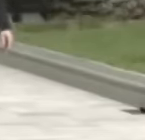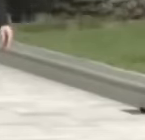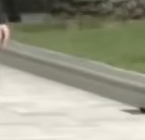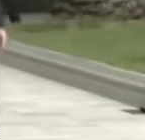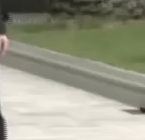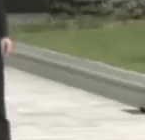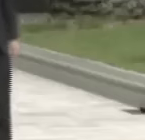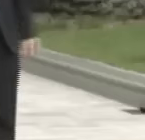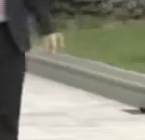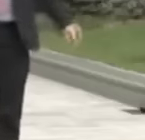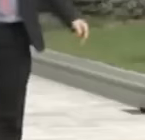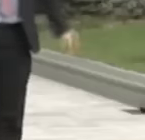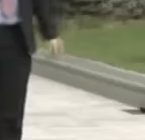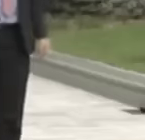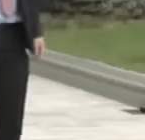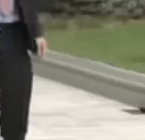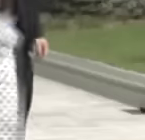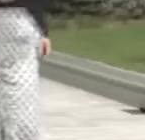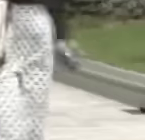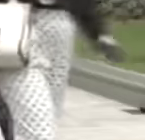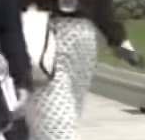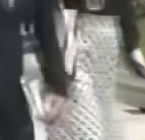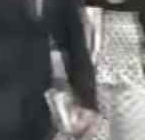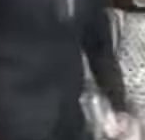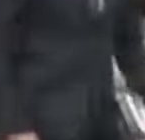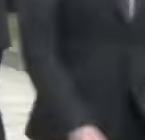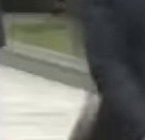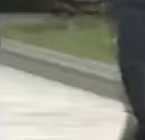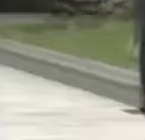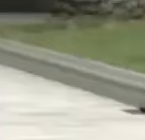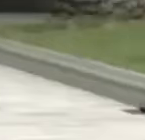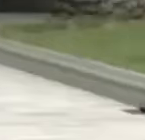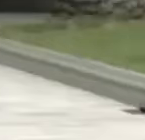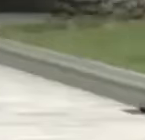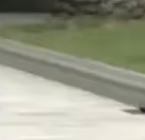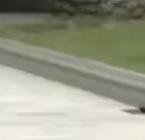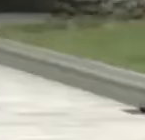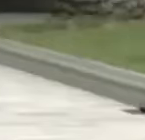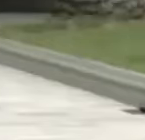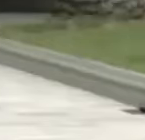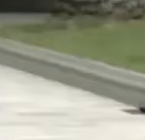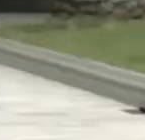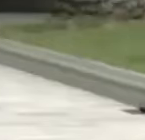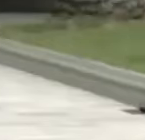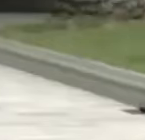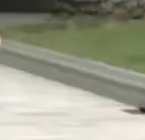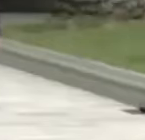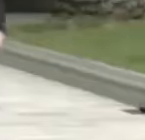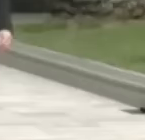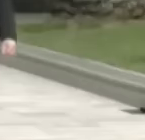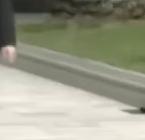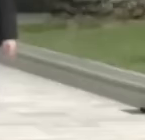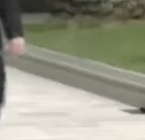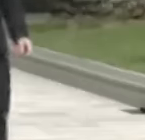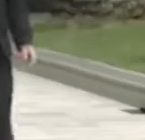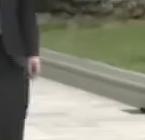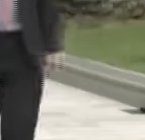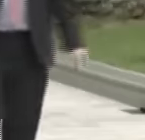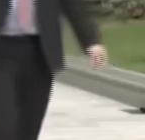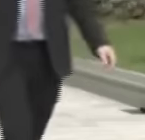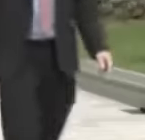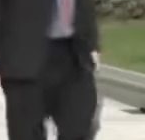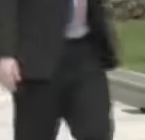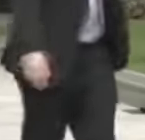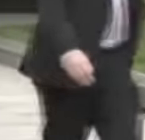golpe de Estado en 2024. Destacando que estos ataques permanentes responden a una estrategia, entre ellas la operación de influencia,